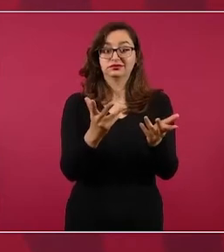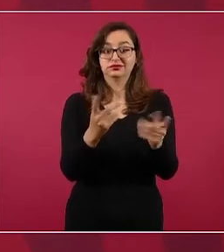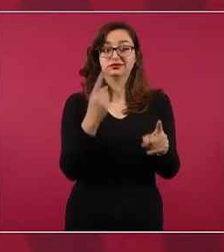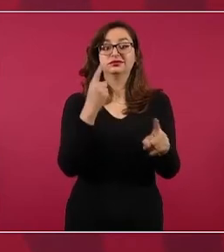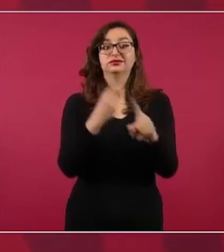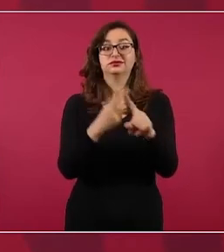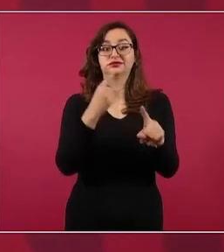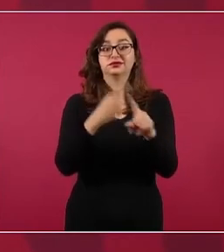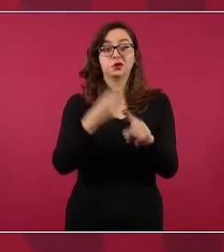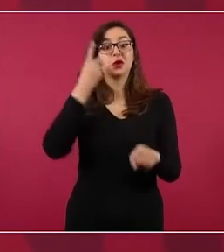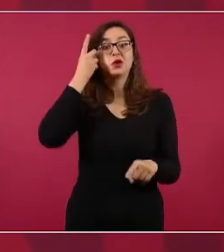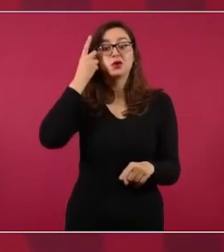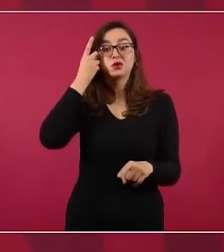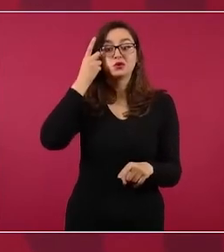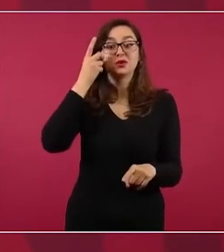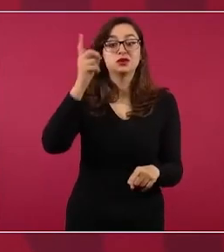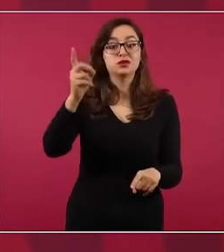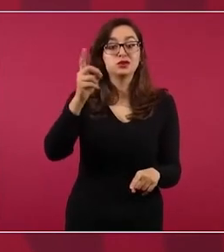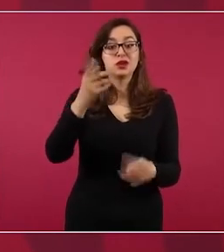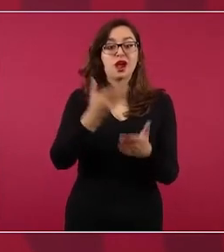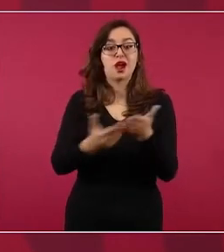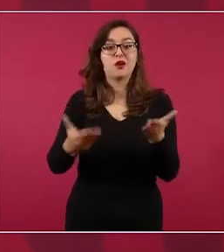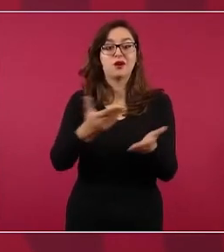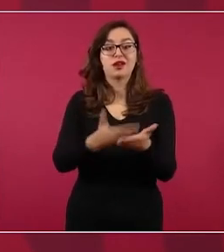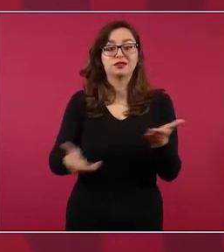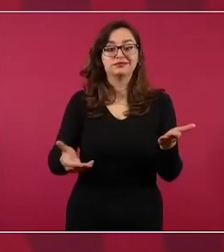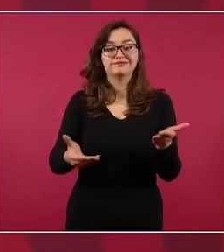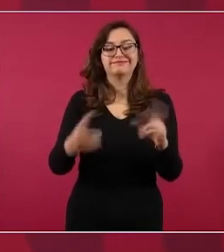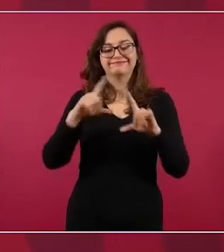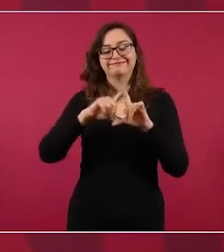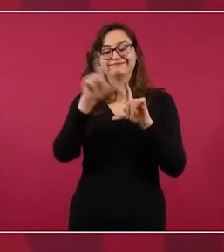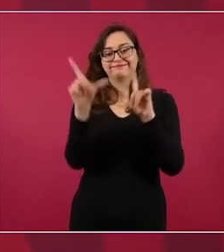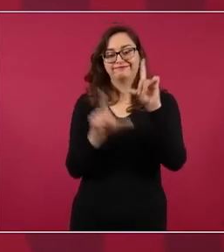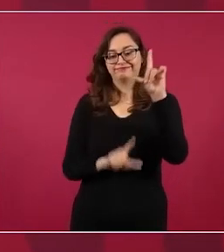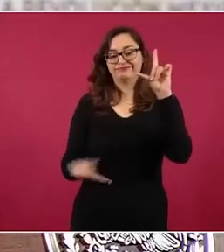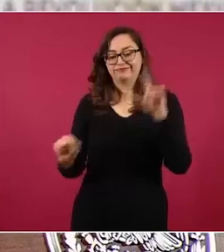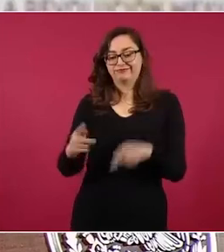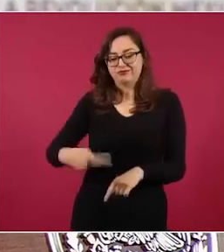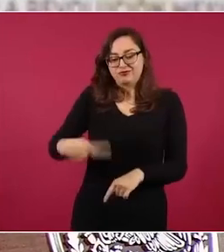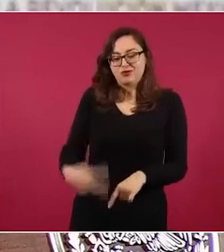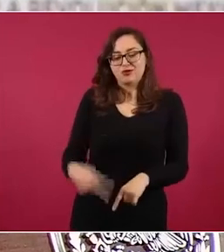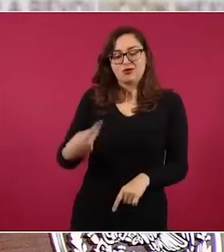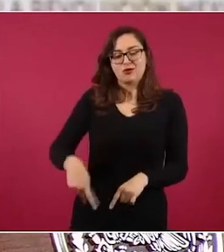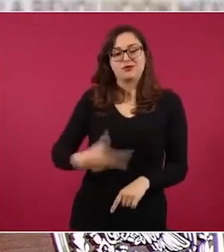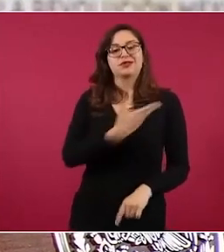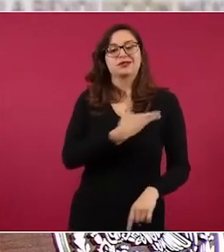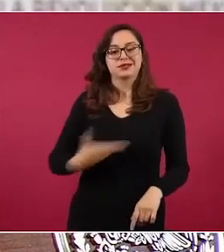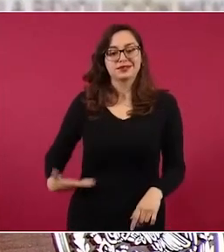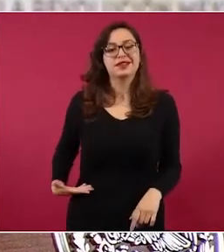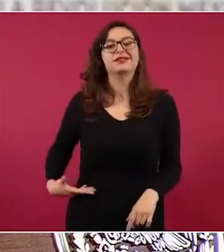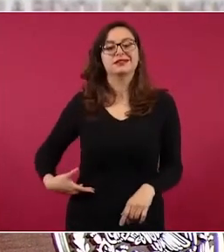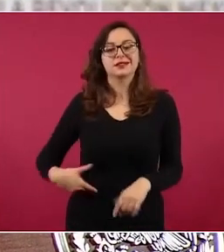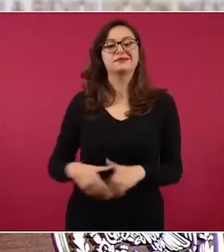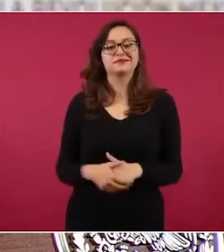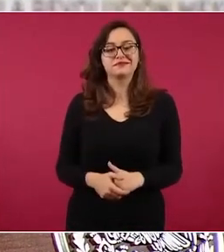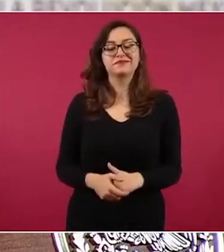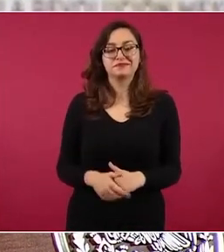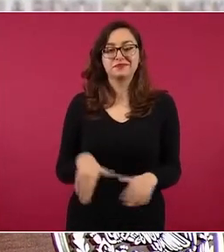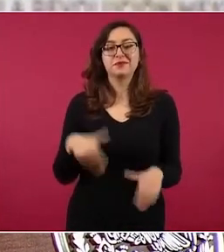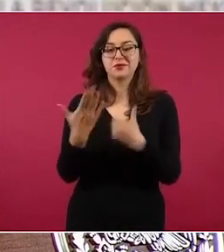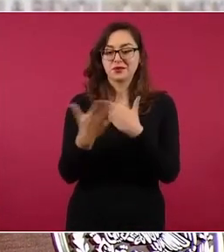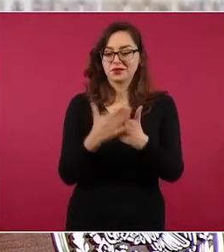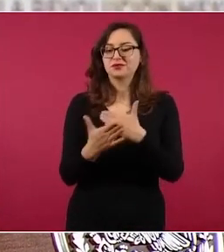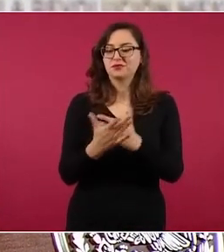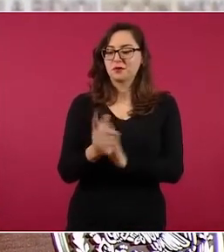República y esa casa se va a rifar el 20 de